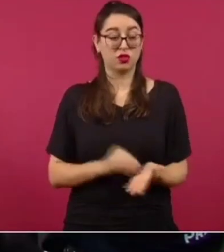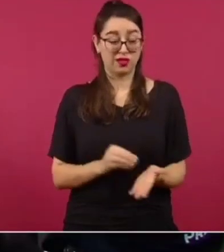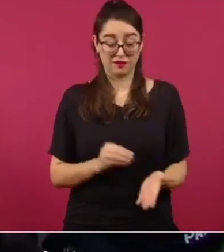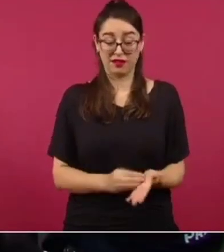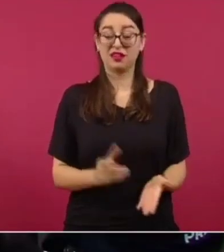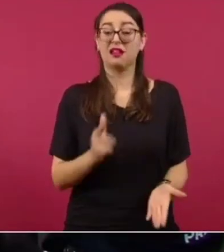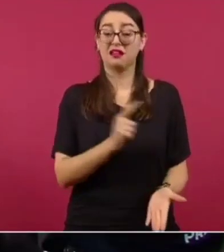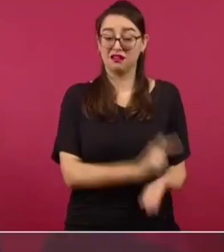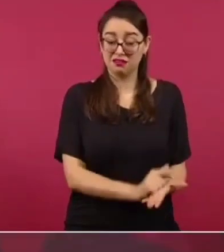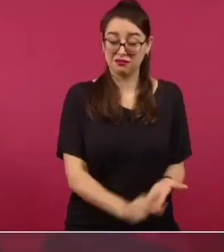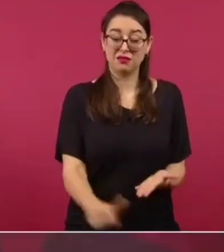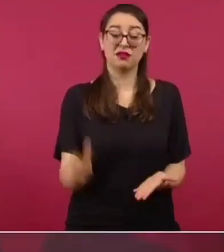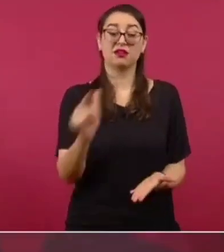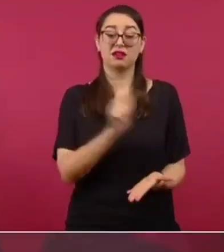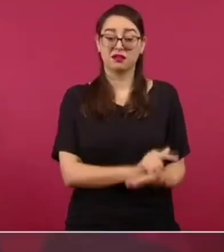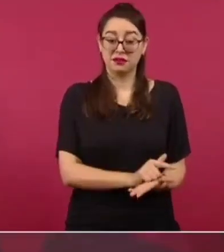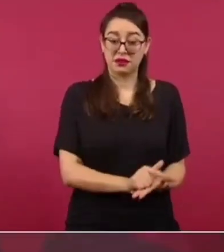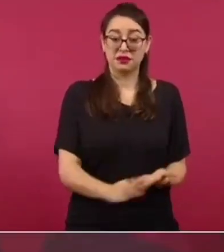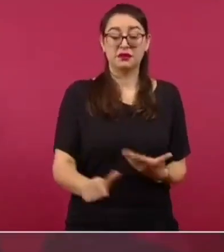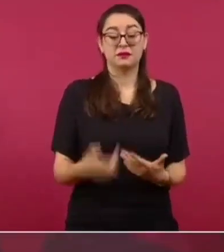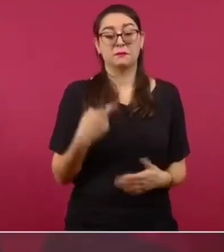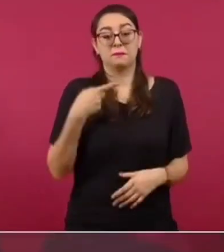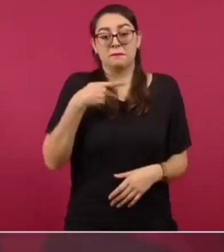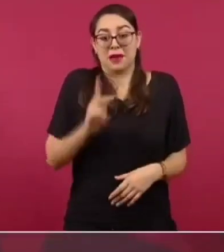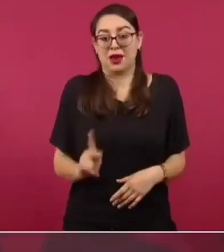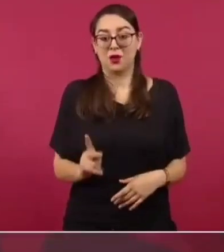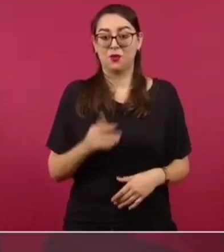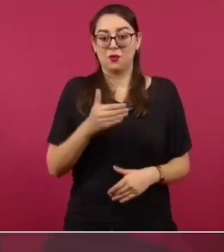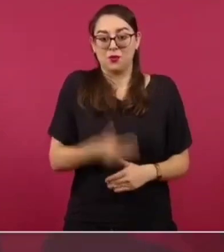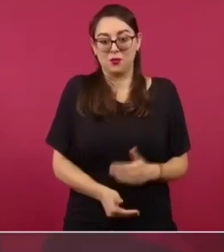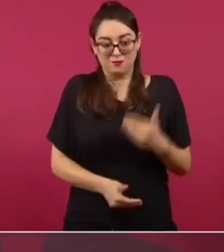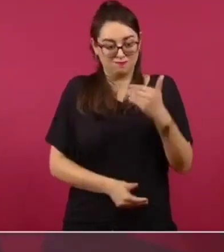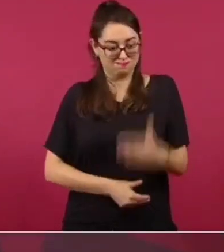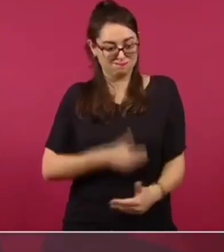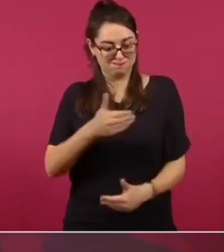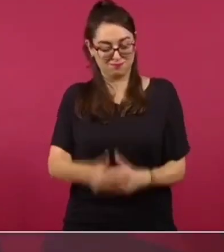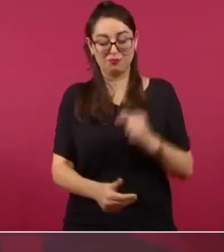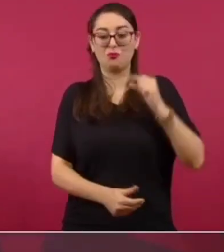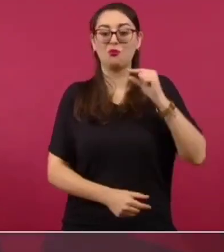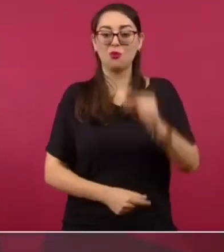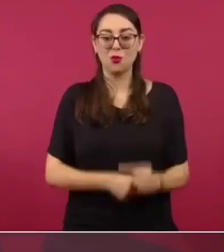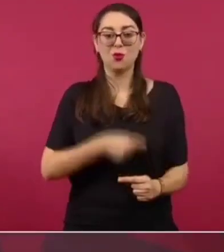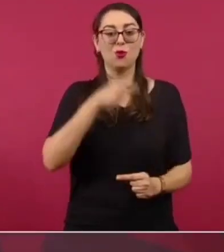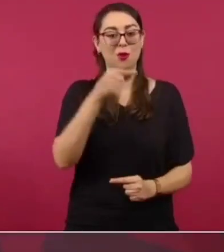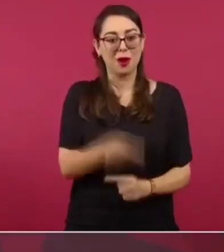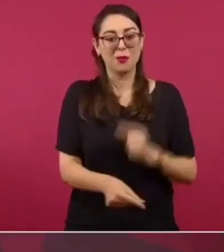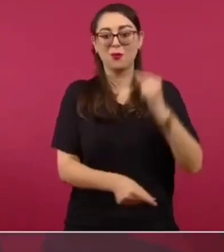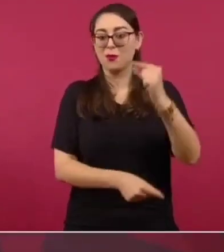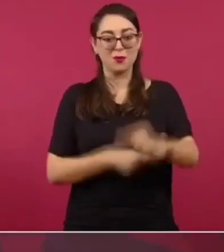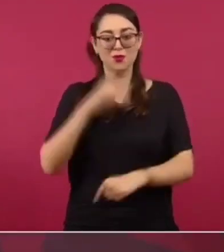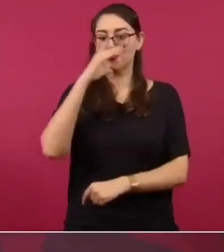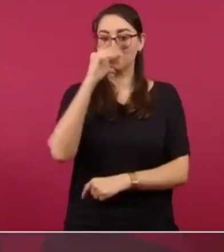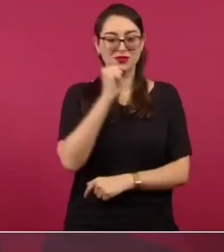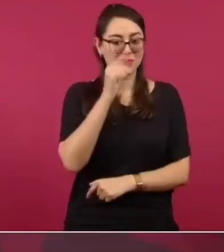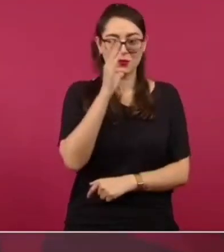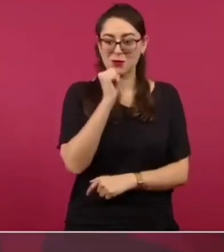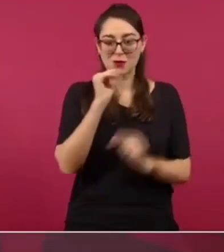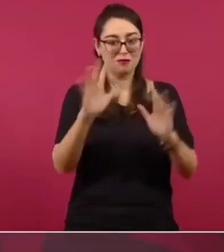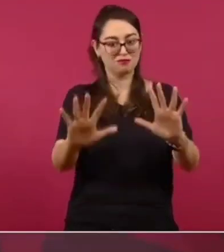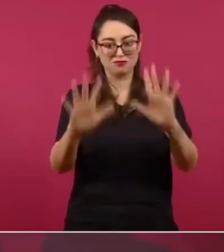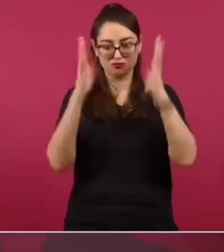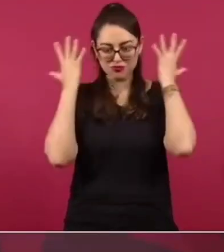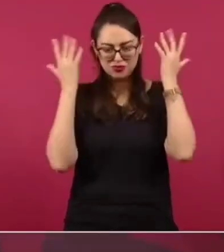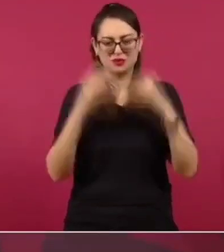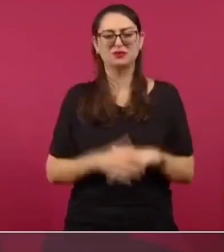todo lo sucio, pero son procesos, lleva tiempo,